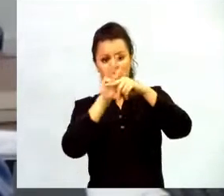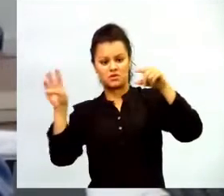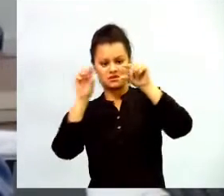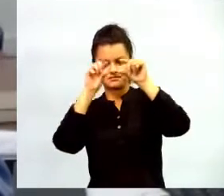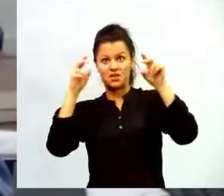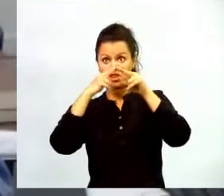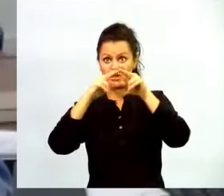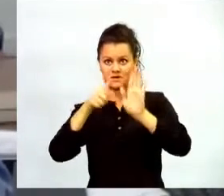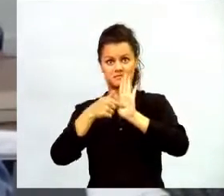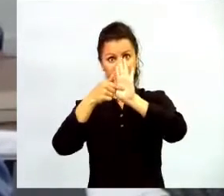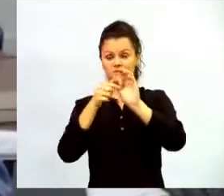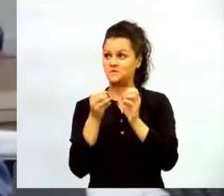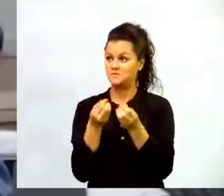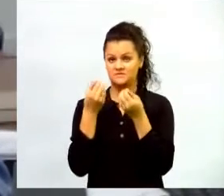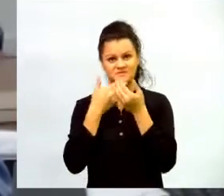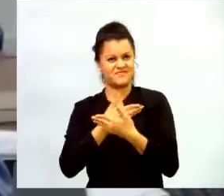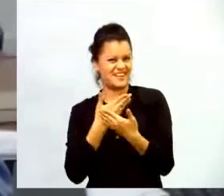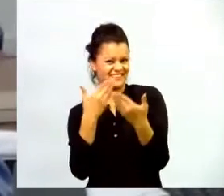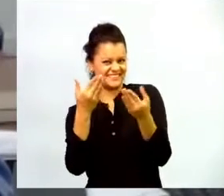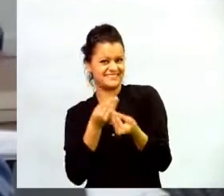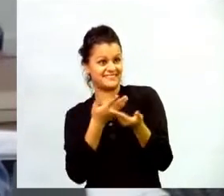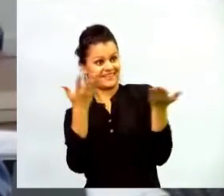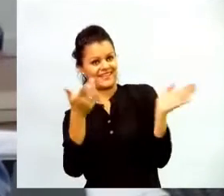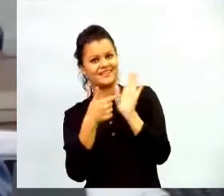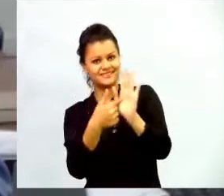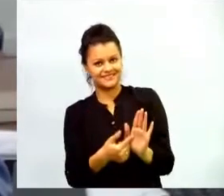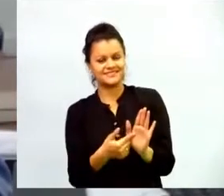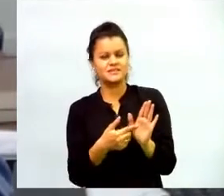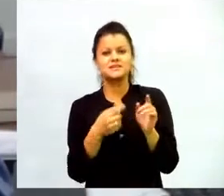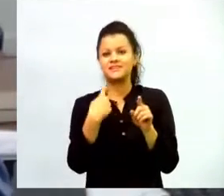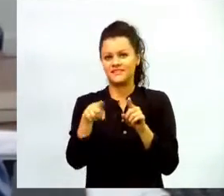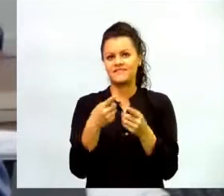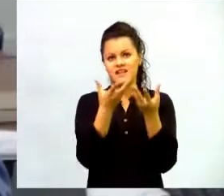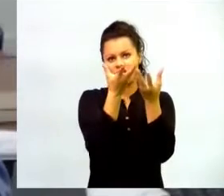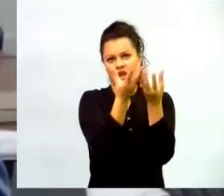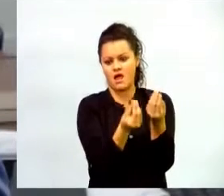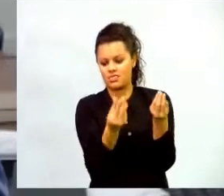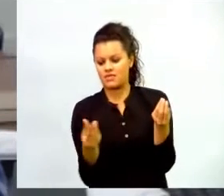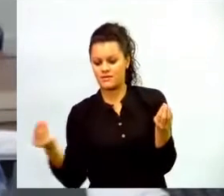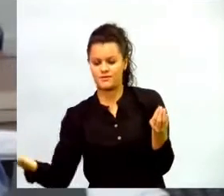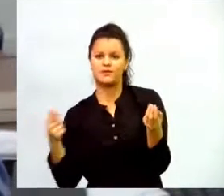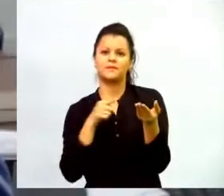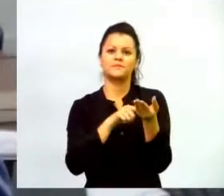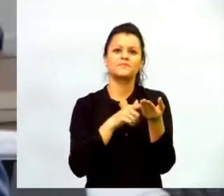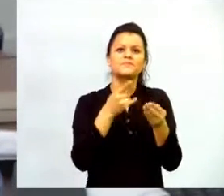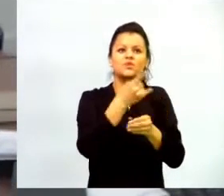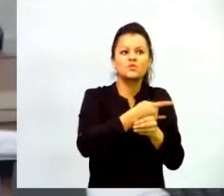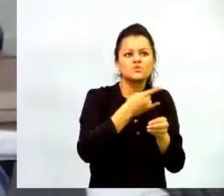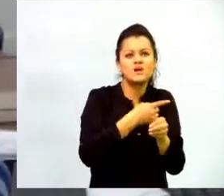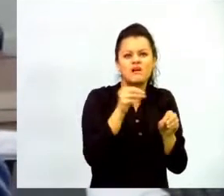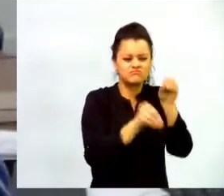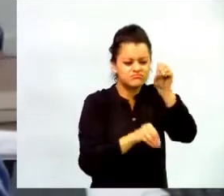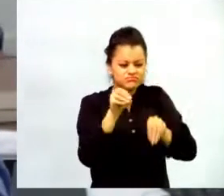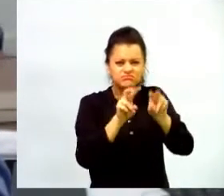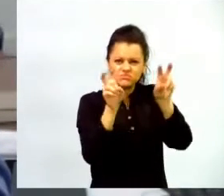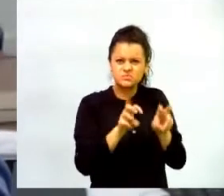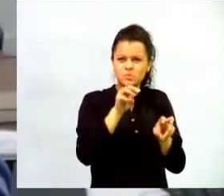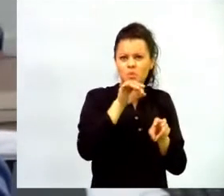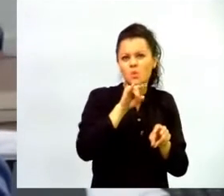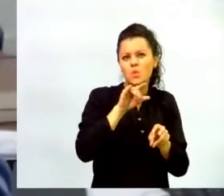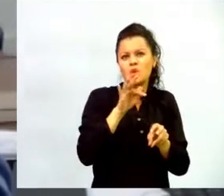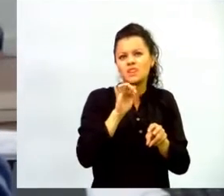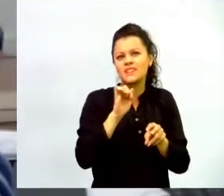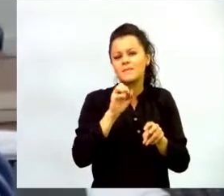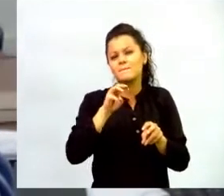docentes. Y está abierto a todas las categorías de integración en TIC en multimedia, en robo pública, en programación, en periodismo